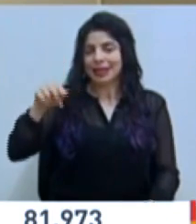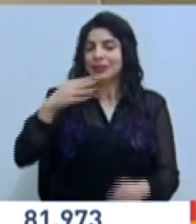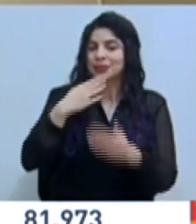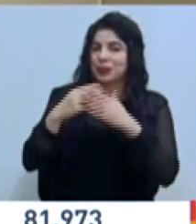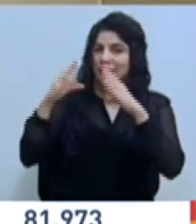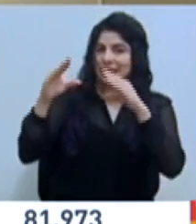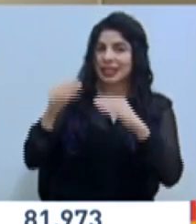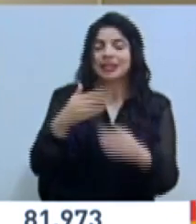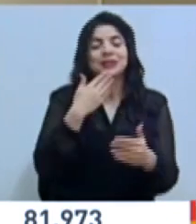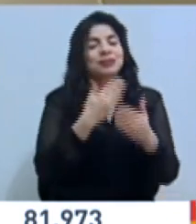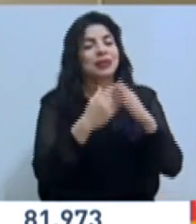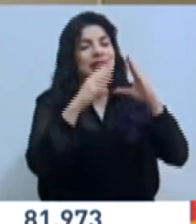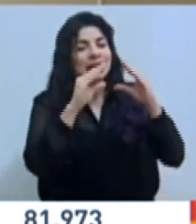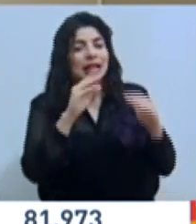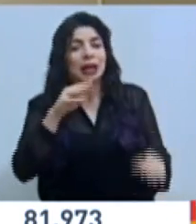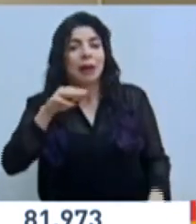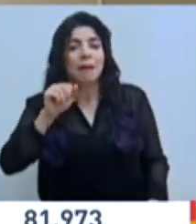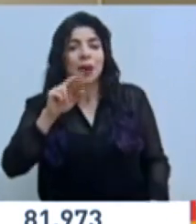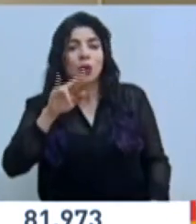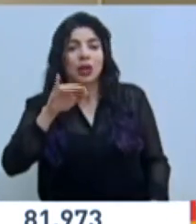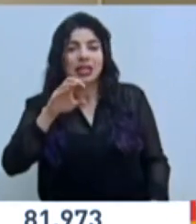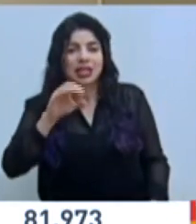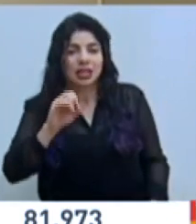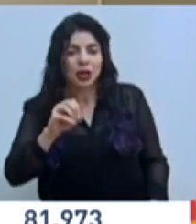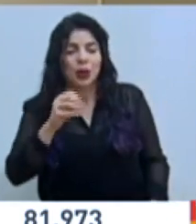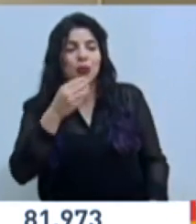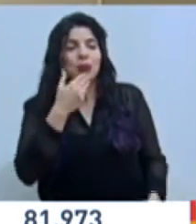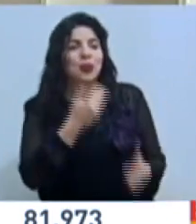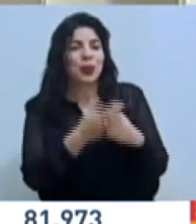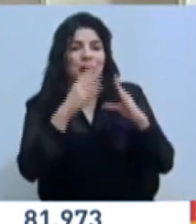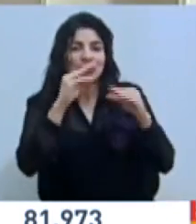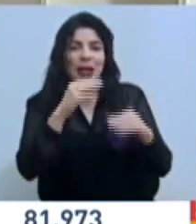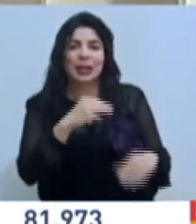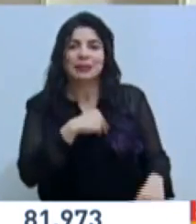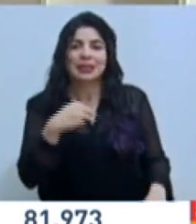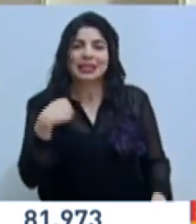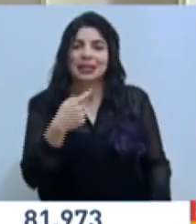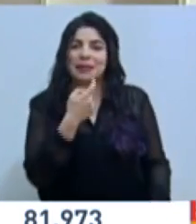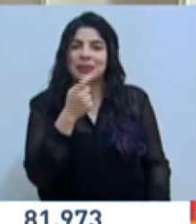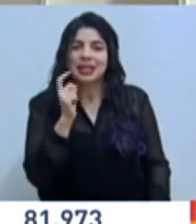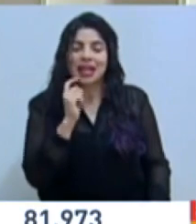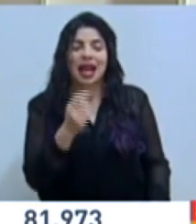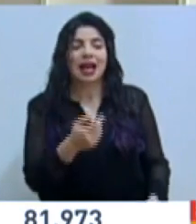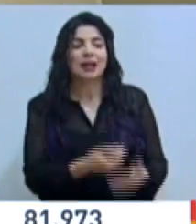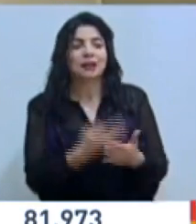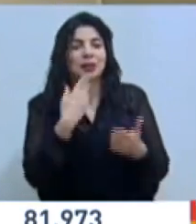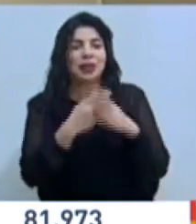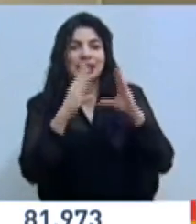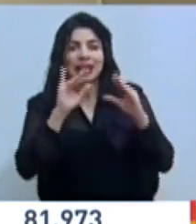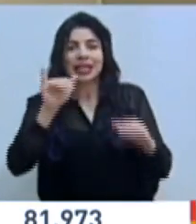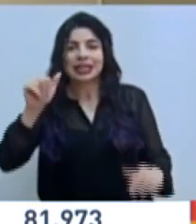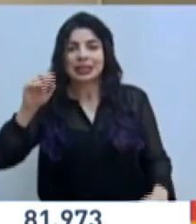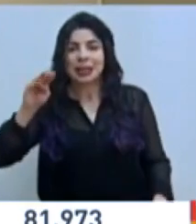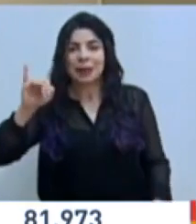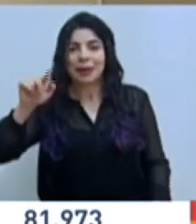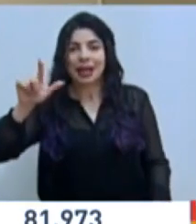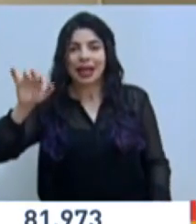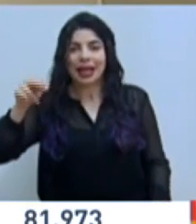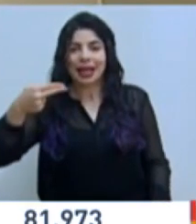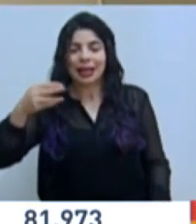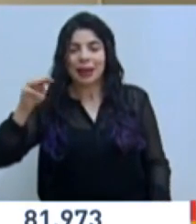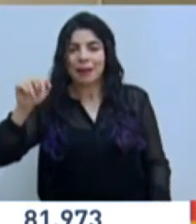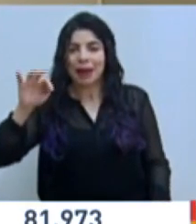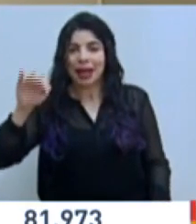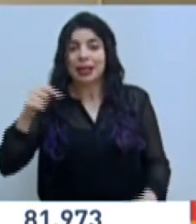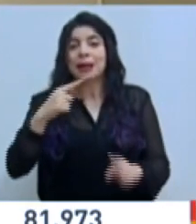tardes, don Mauricio. Muy buenas tardes, señora ministra de Pilar Garrido, doña Yamilet Mata, directora ejecutiva, a todos y a todas